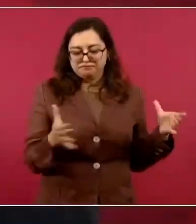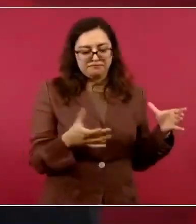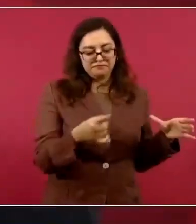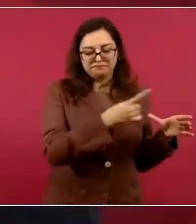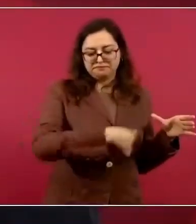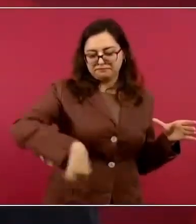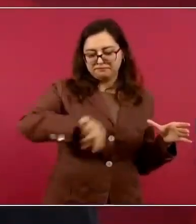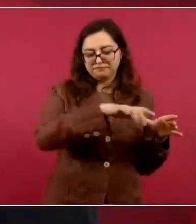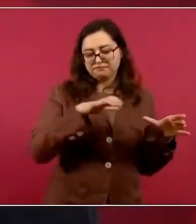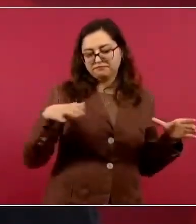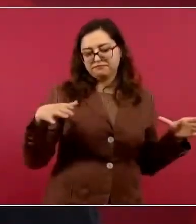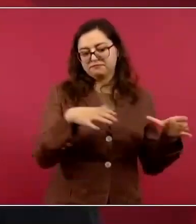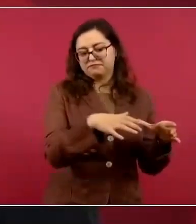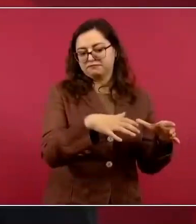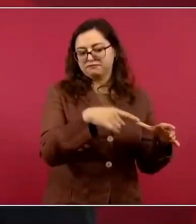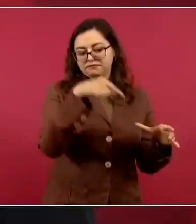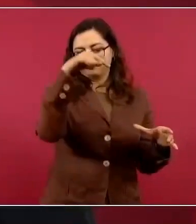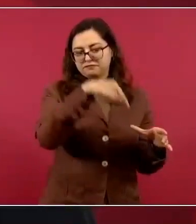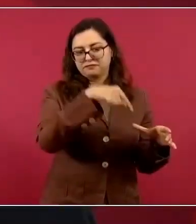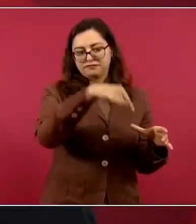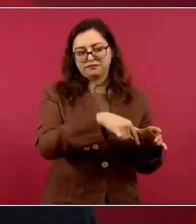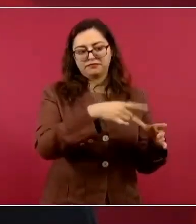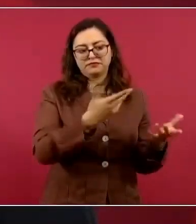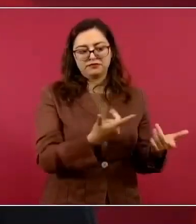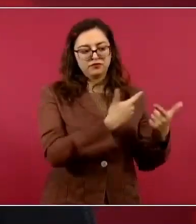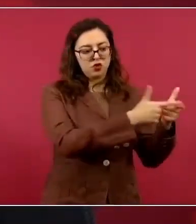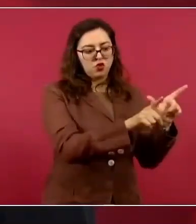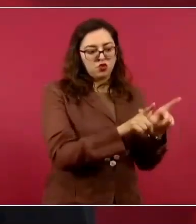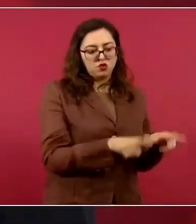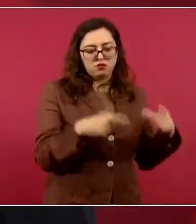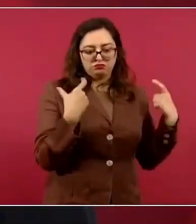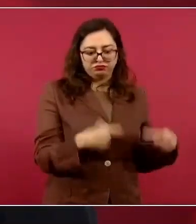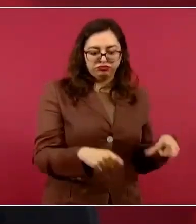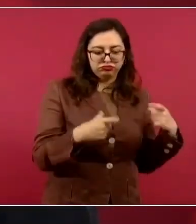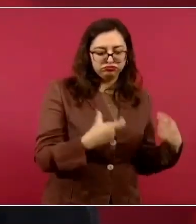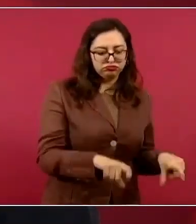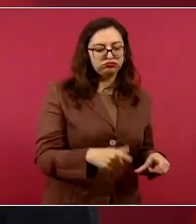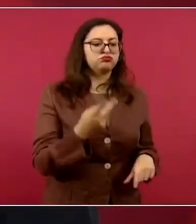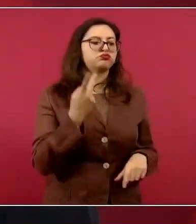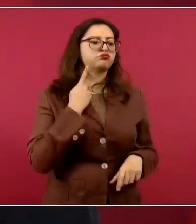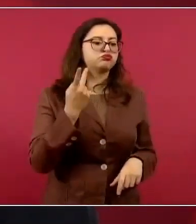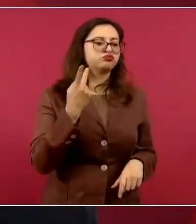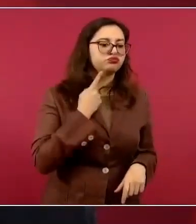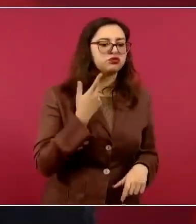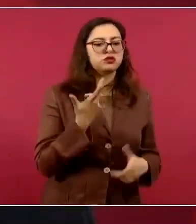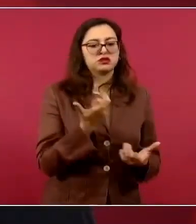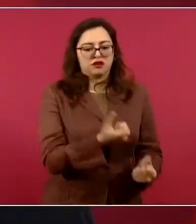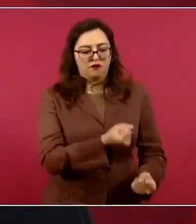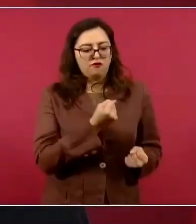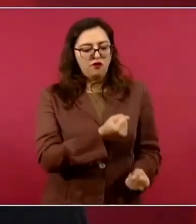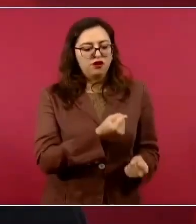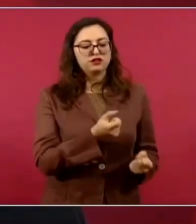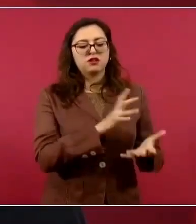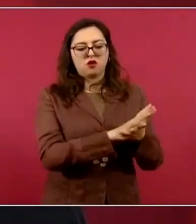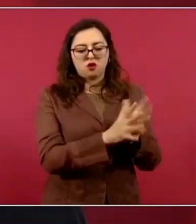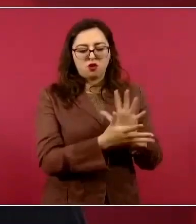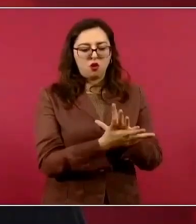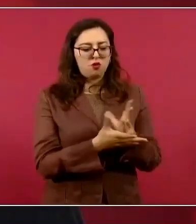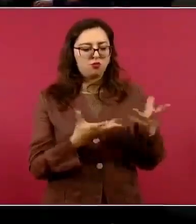que representa a grupos de poder económico y de poder político.